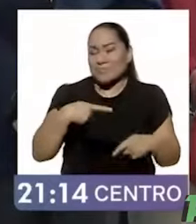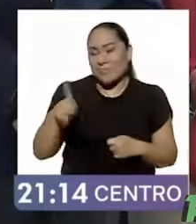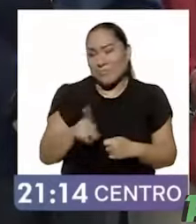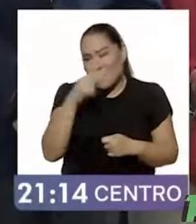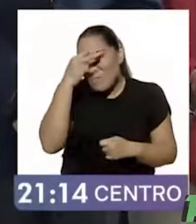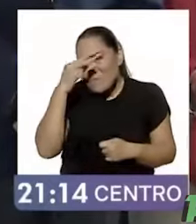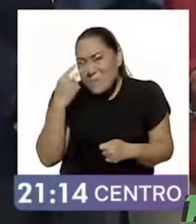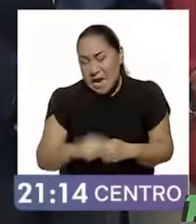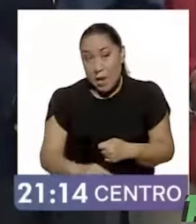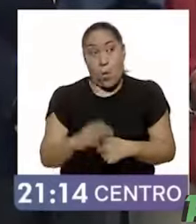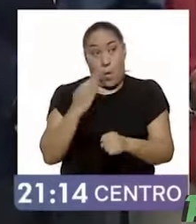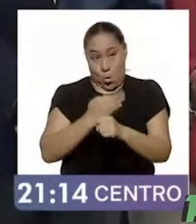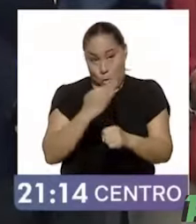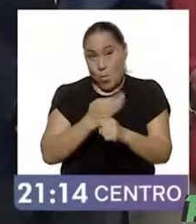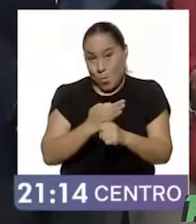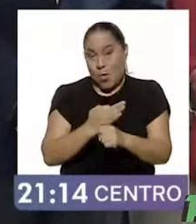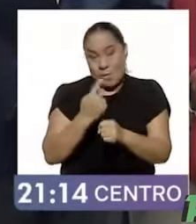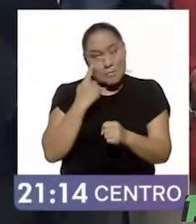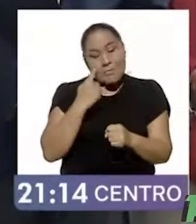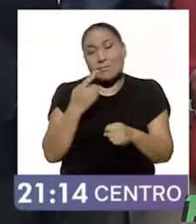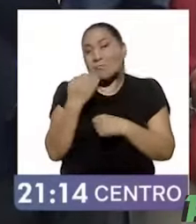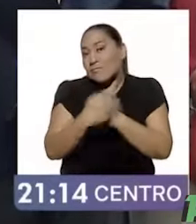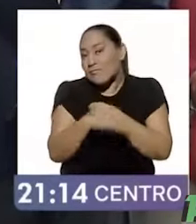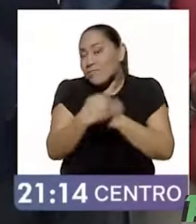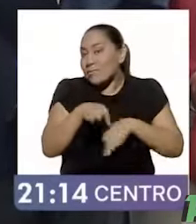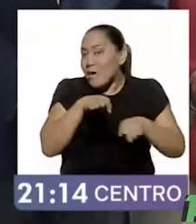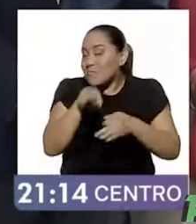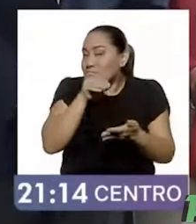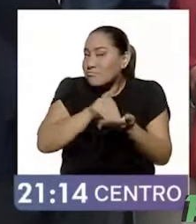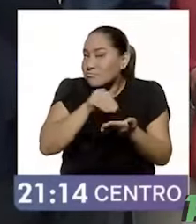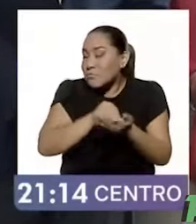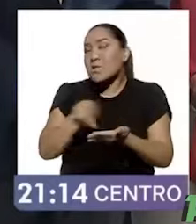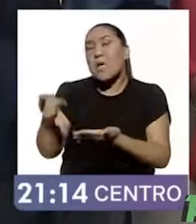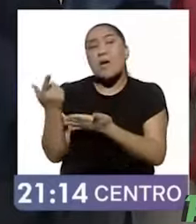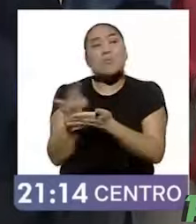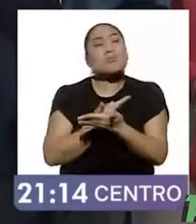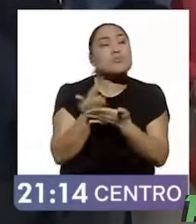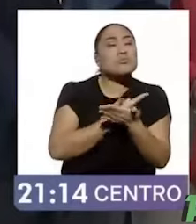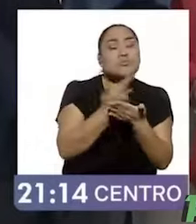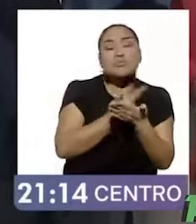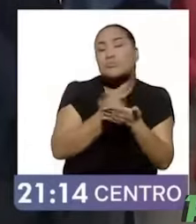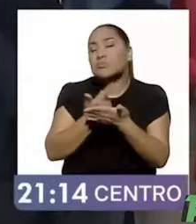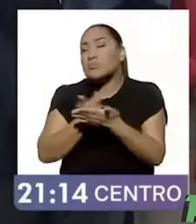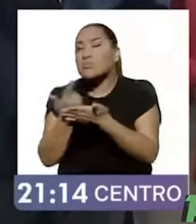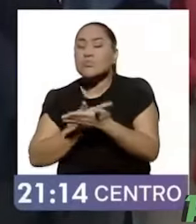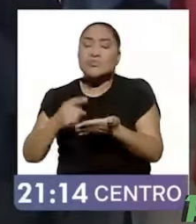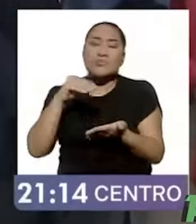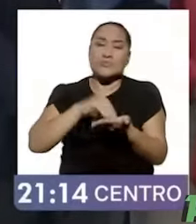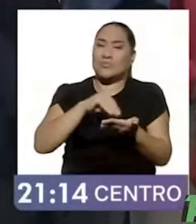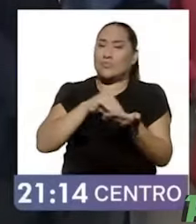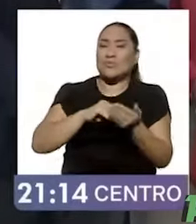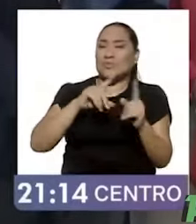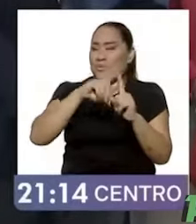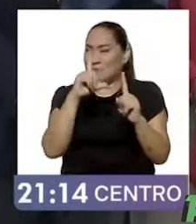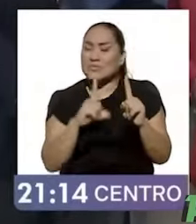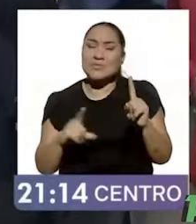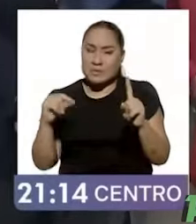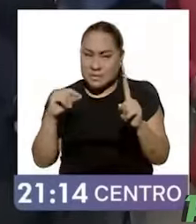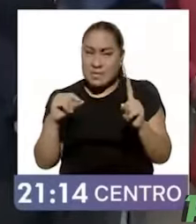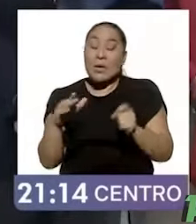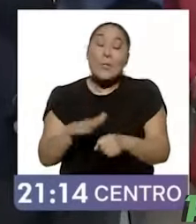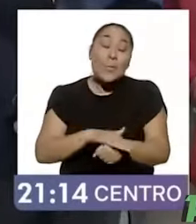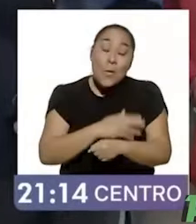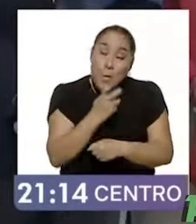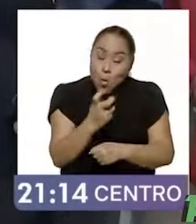completando la jornada electoral. Está terminándose el cómputo y el escrutinio en todo el territorio nacional. Y por